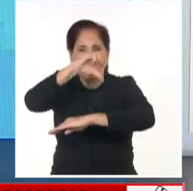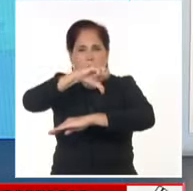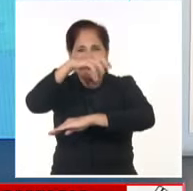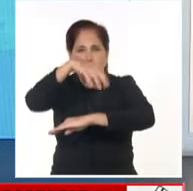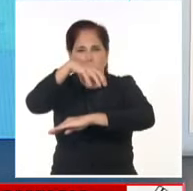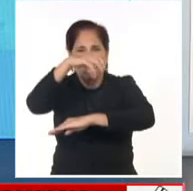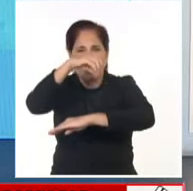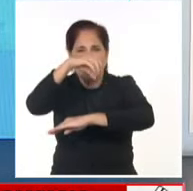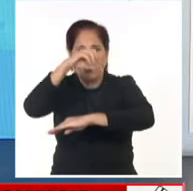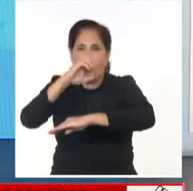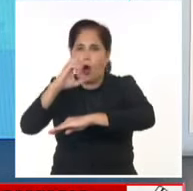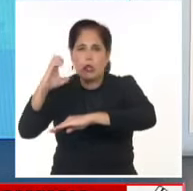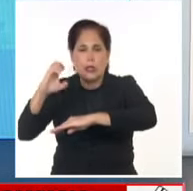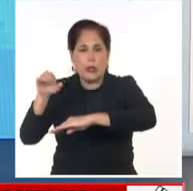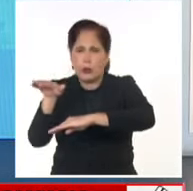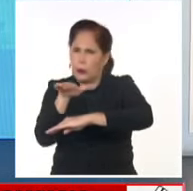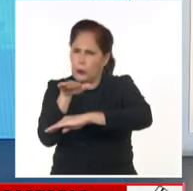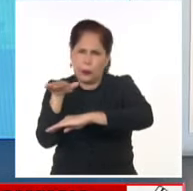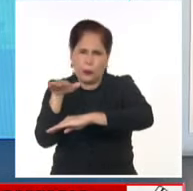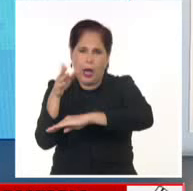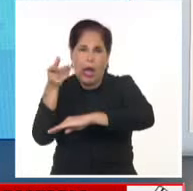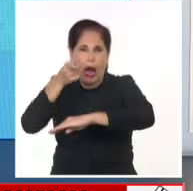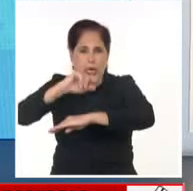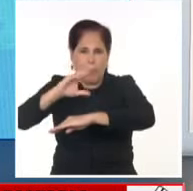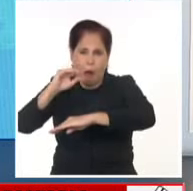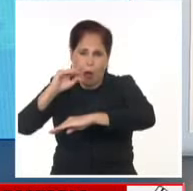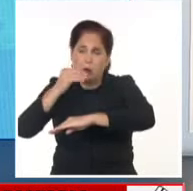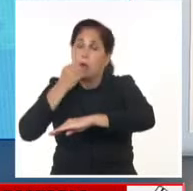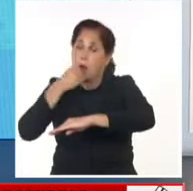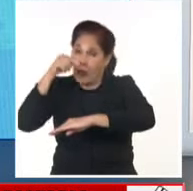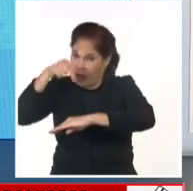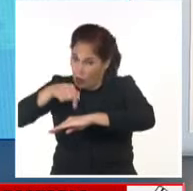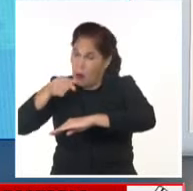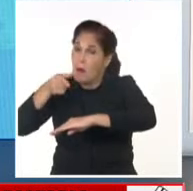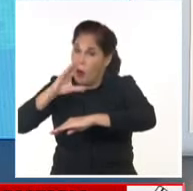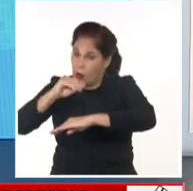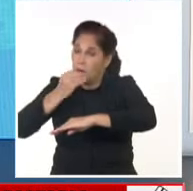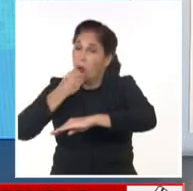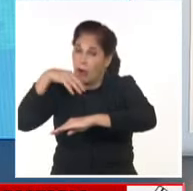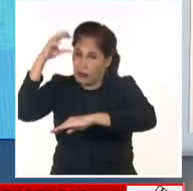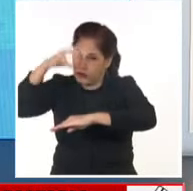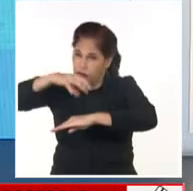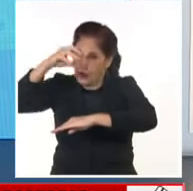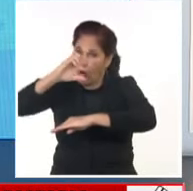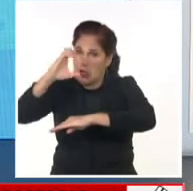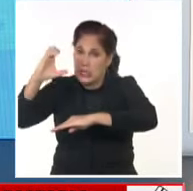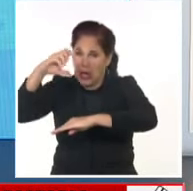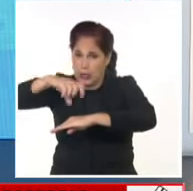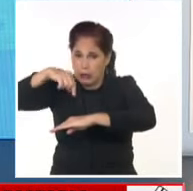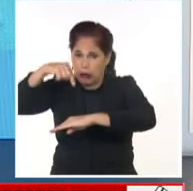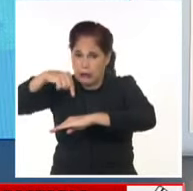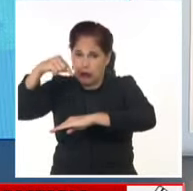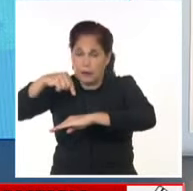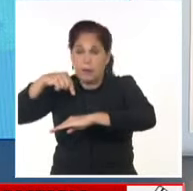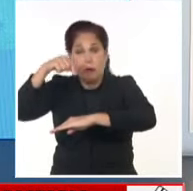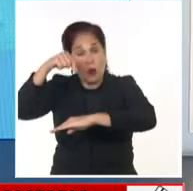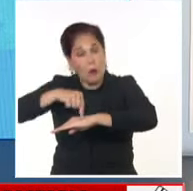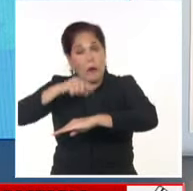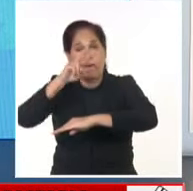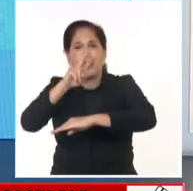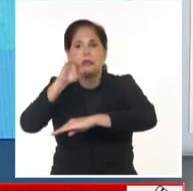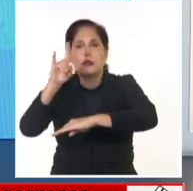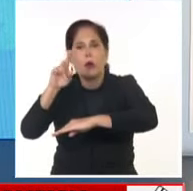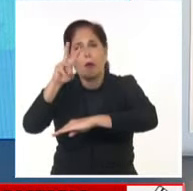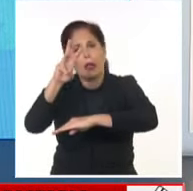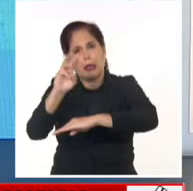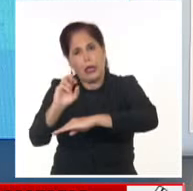que en el occidente, pues también en horas de la noche será baja la probabilidad de lluvias. Las temperaturas, poca variación, los valores máximos para esta tarde, 29, 30,